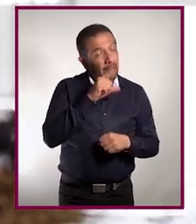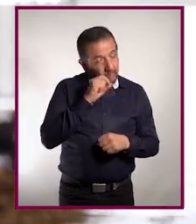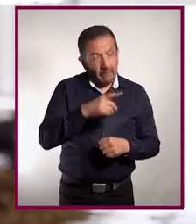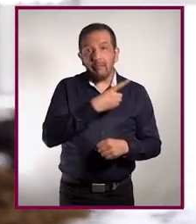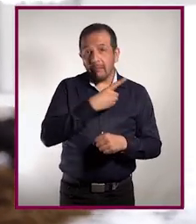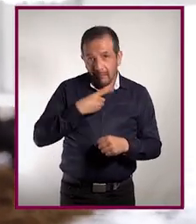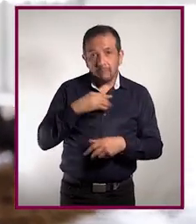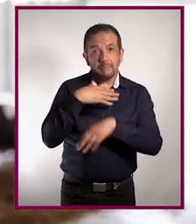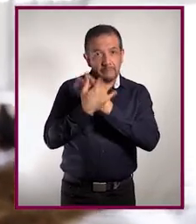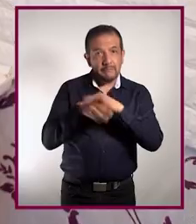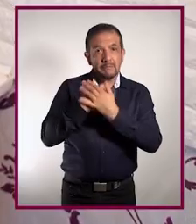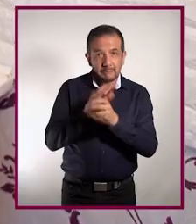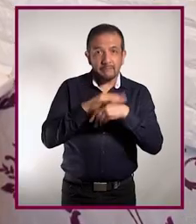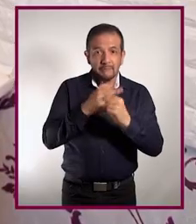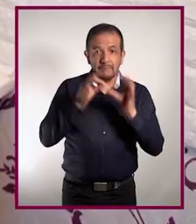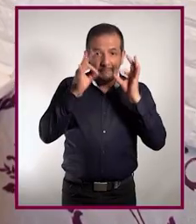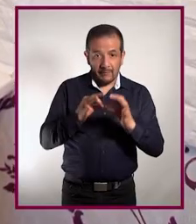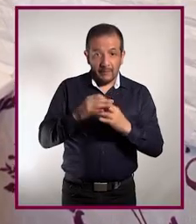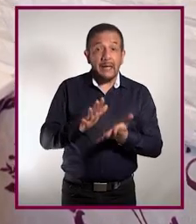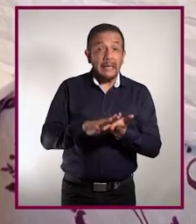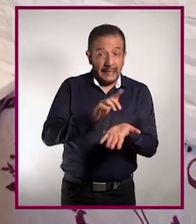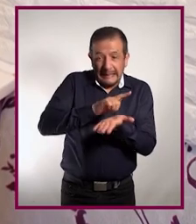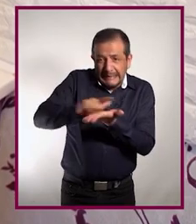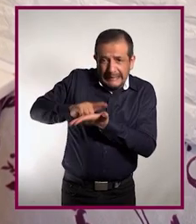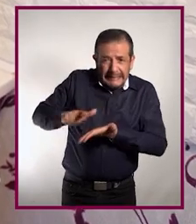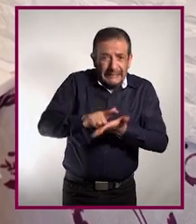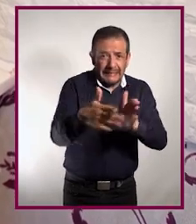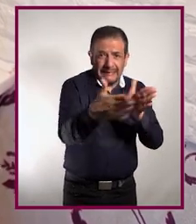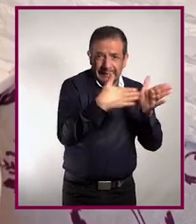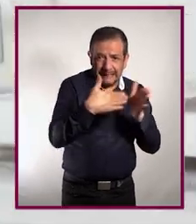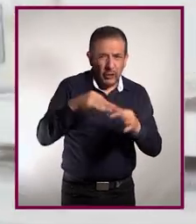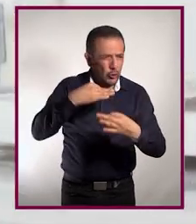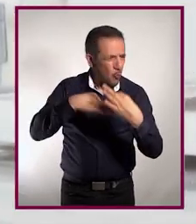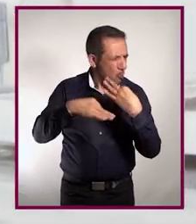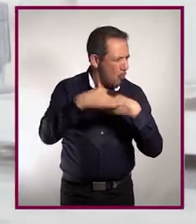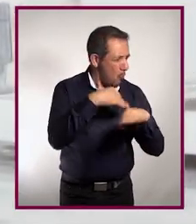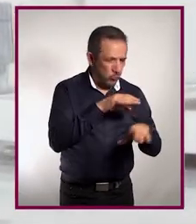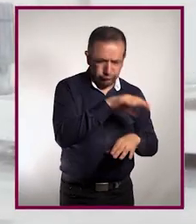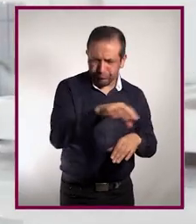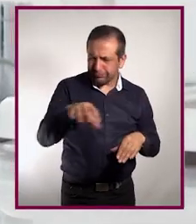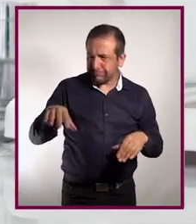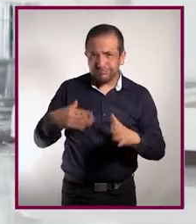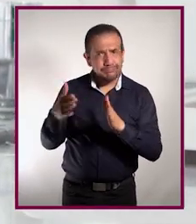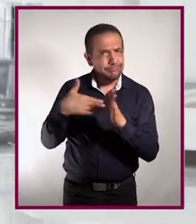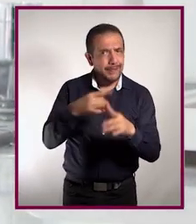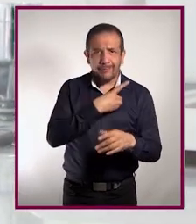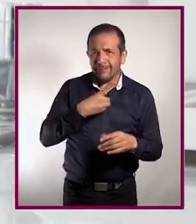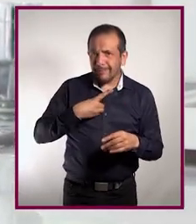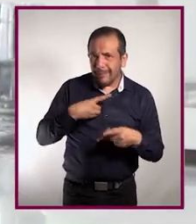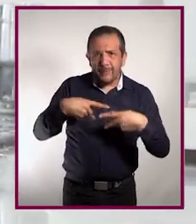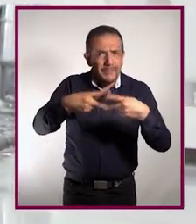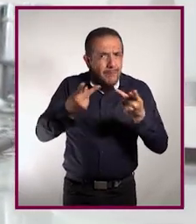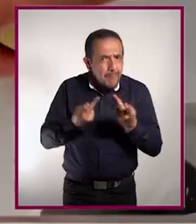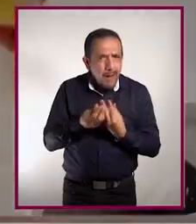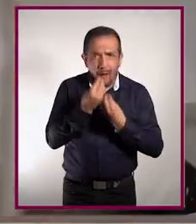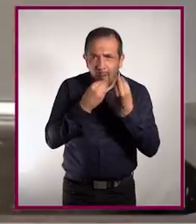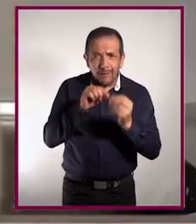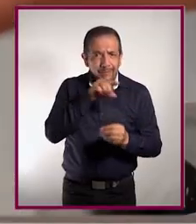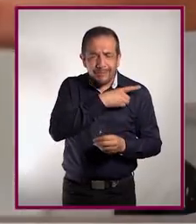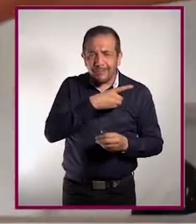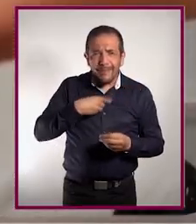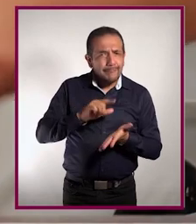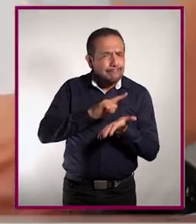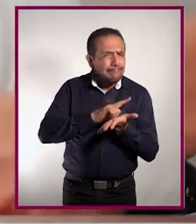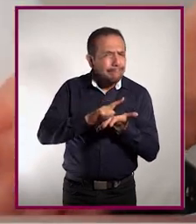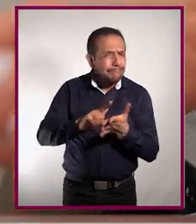lavarte las manos. Higiene en cocina. Todos los utensilios de la cocina y los platos donde comes